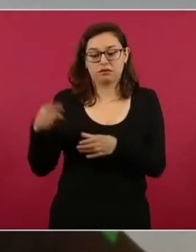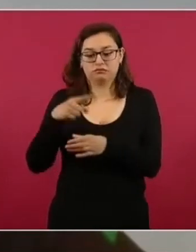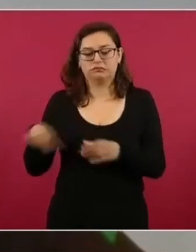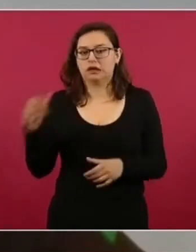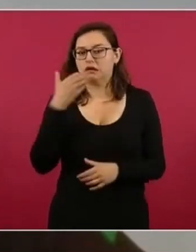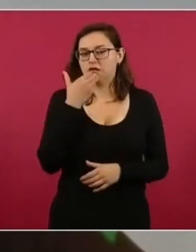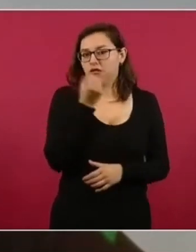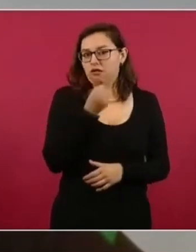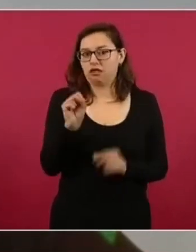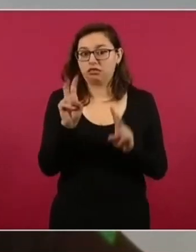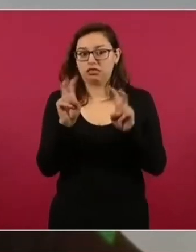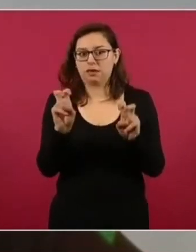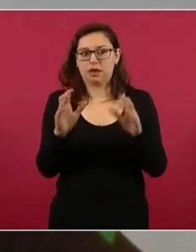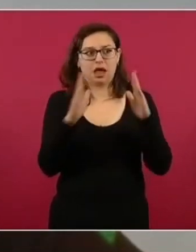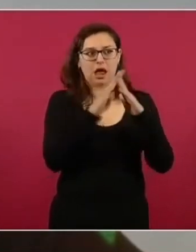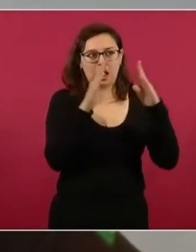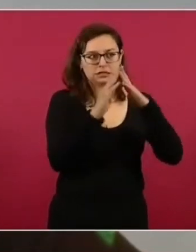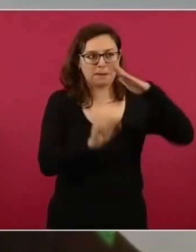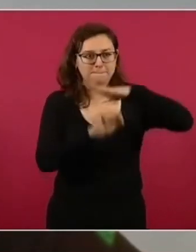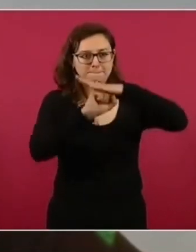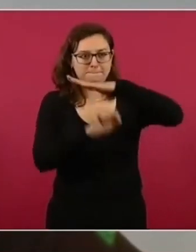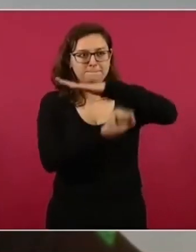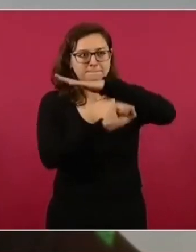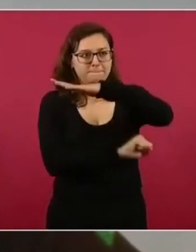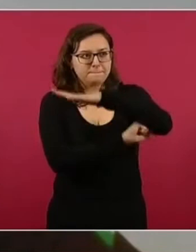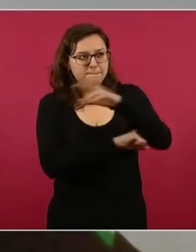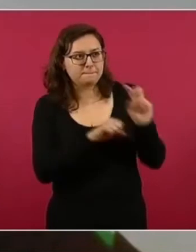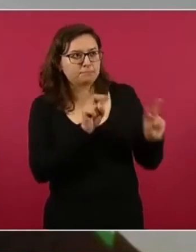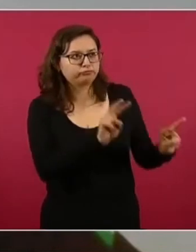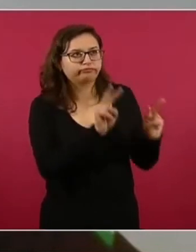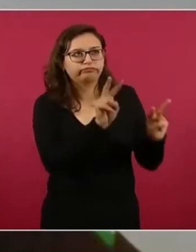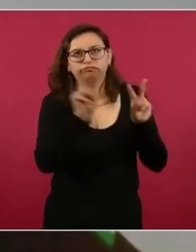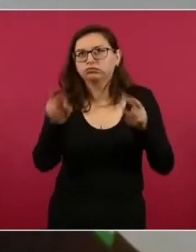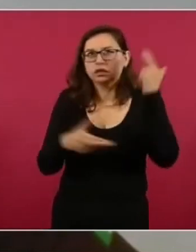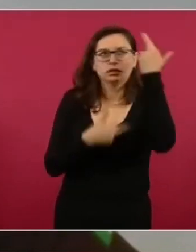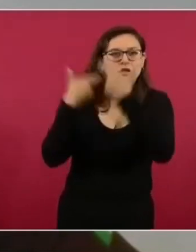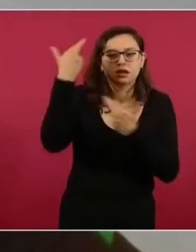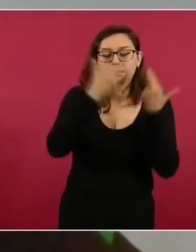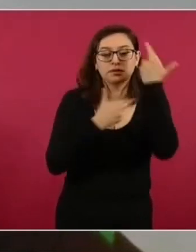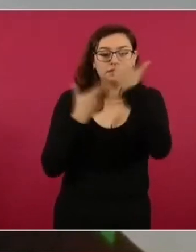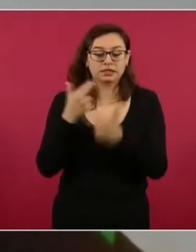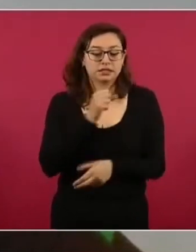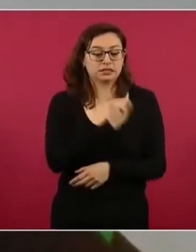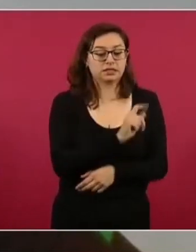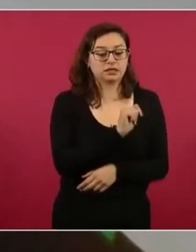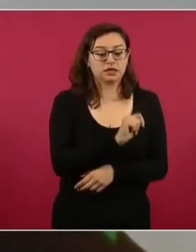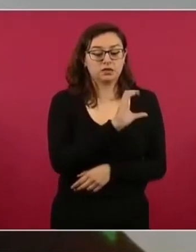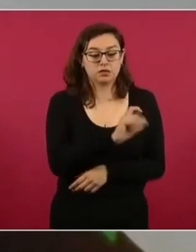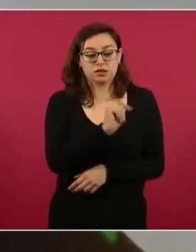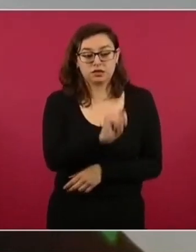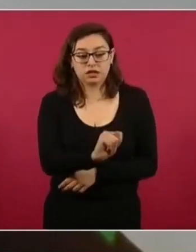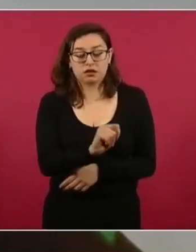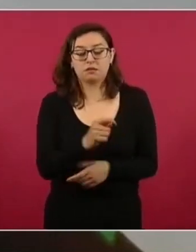de respaldar el trabajo que está realizando la Secretaría de Comunicaciones y Transportes, porque hay que evaluar